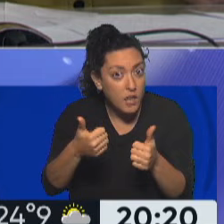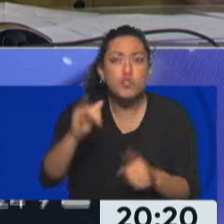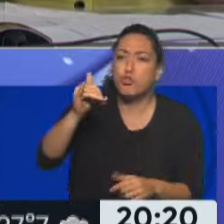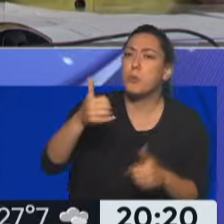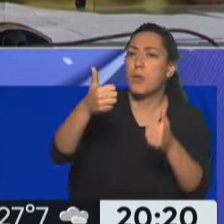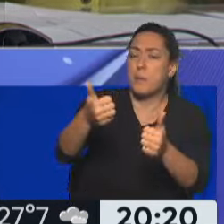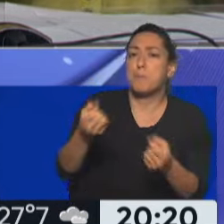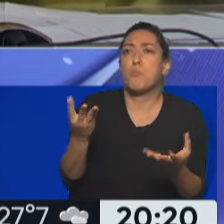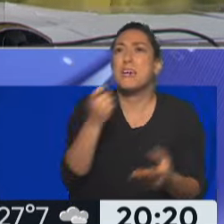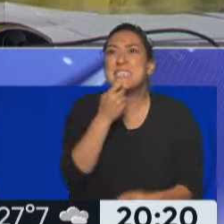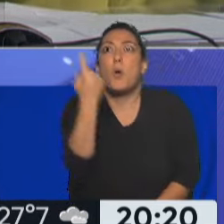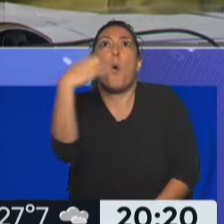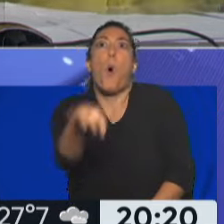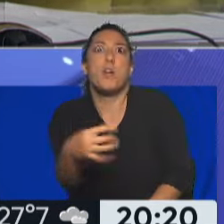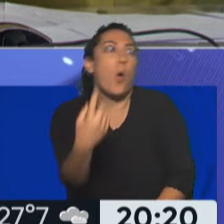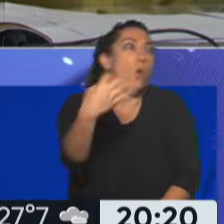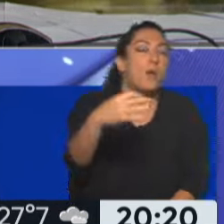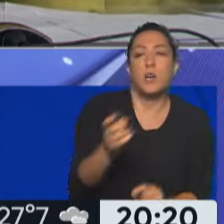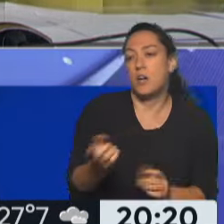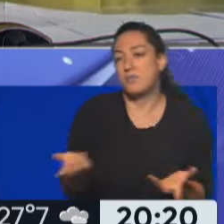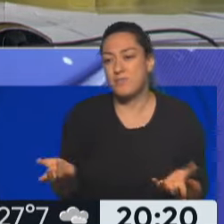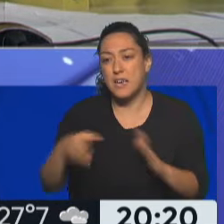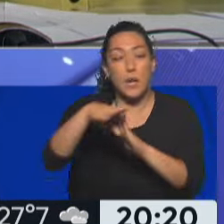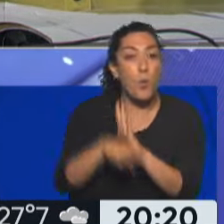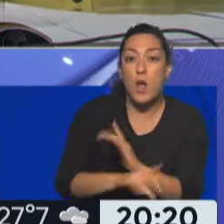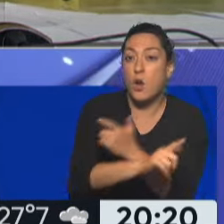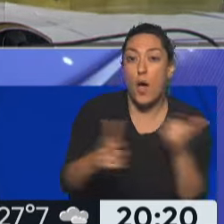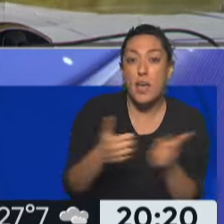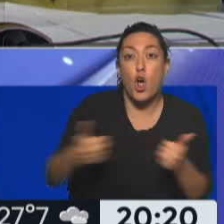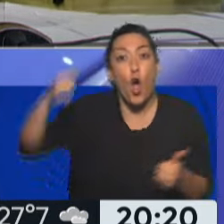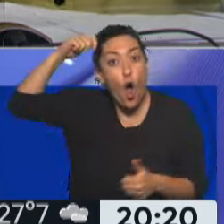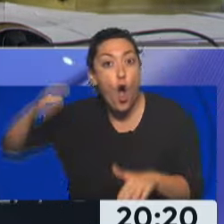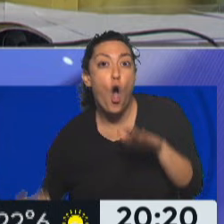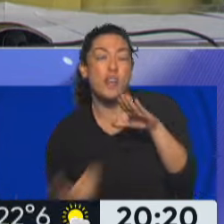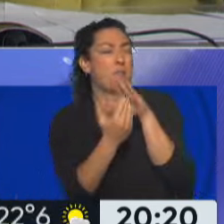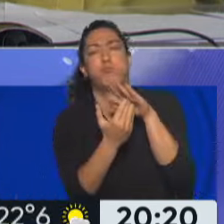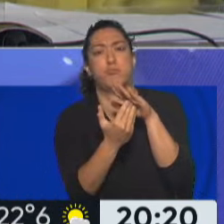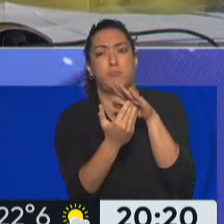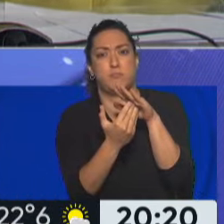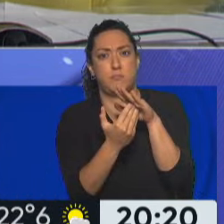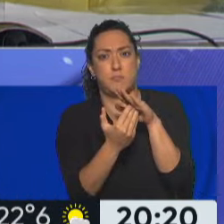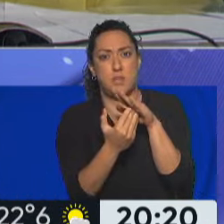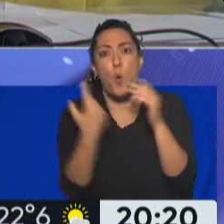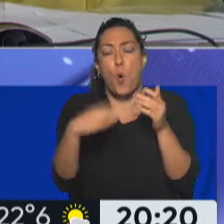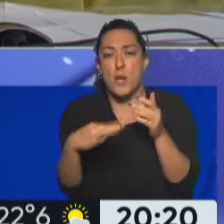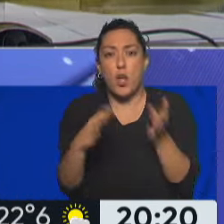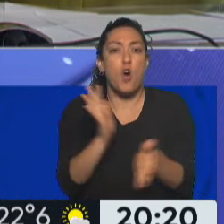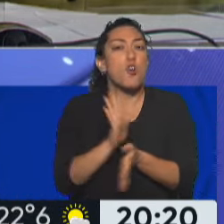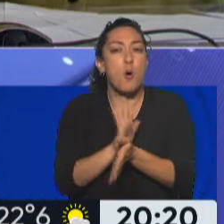excepciones y decimos, a ver, en nuestro país esto no está regulado, la Corte, que es el órgano máximo, hace una excepción, estaría